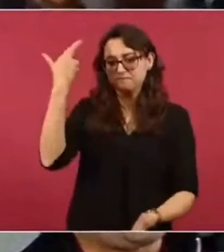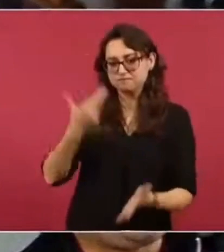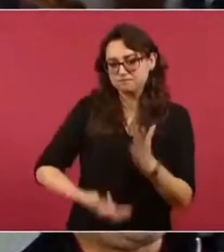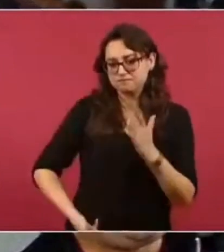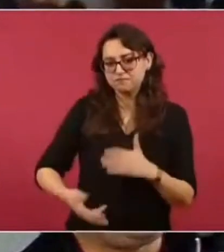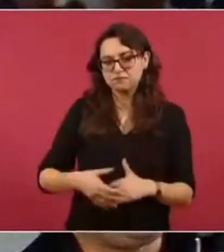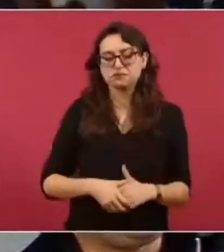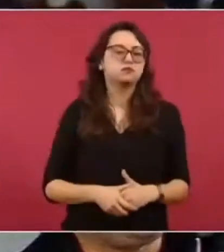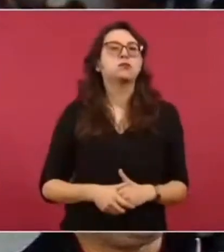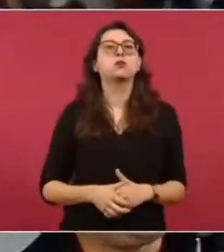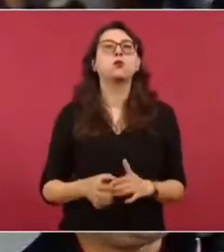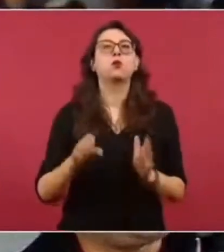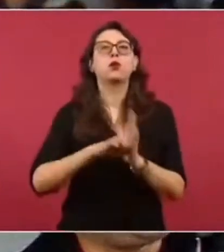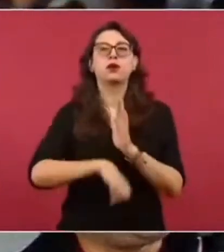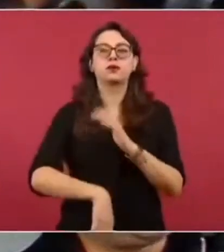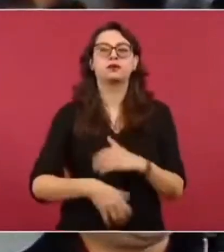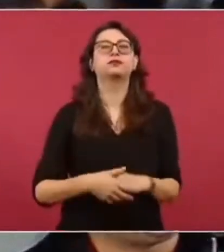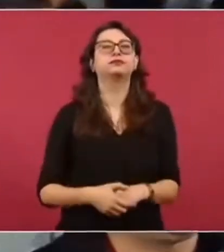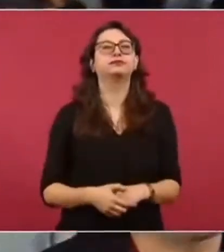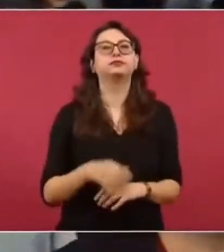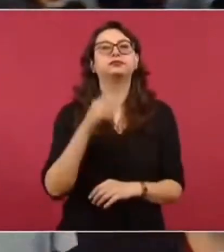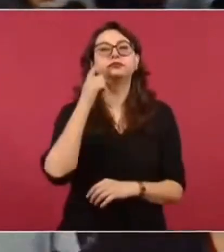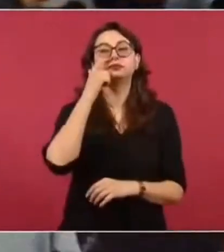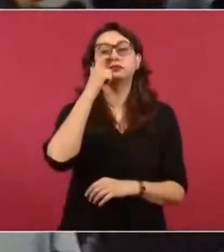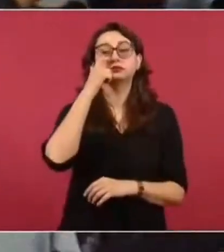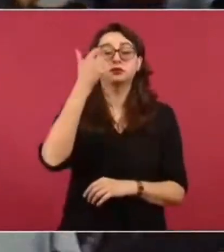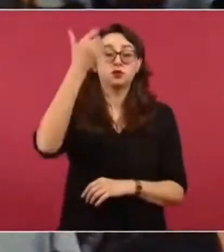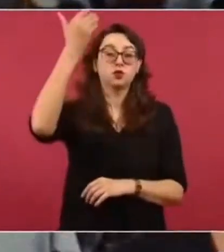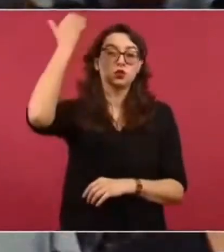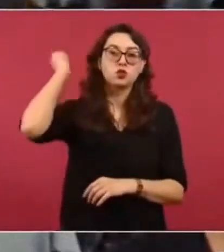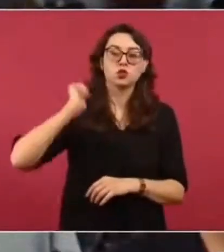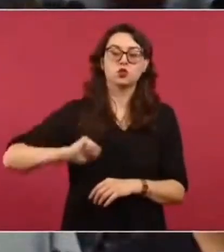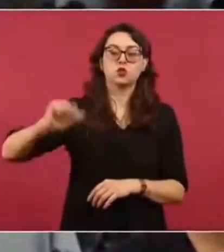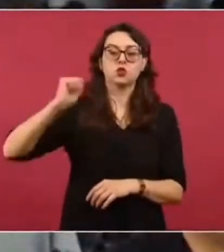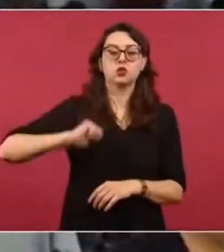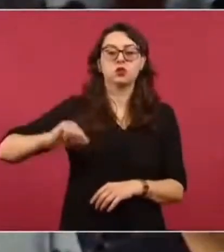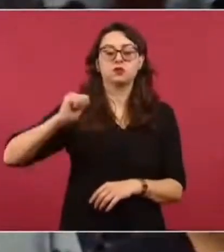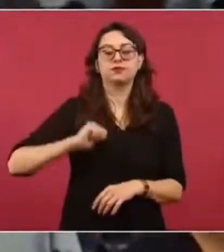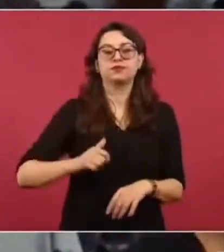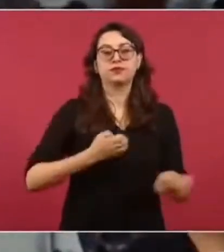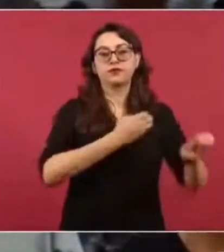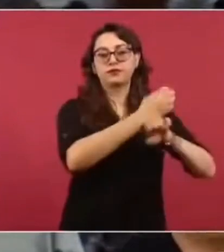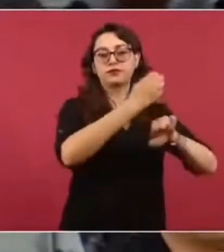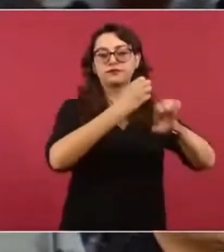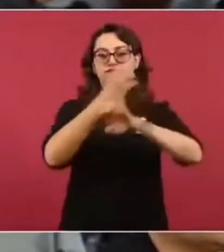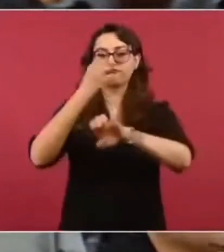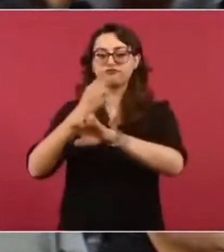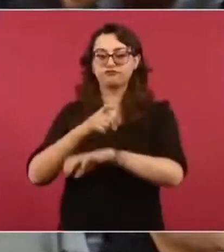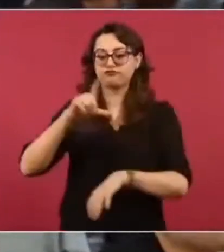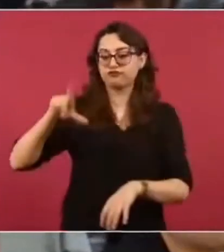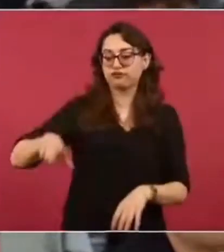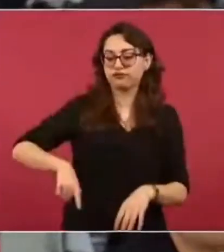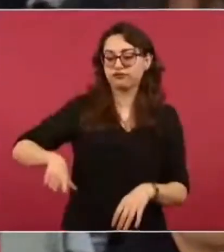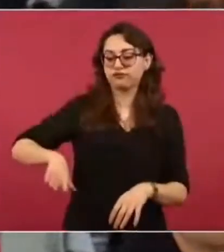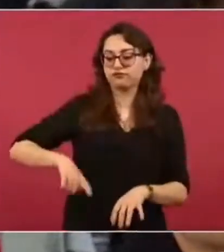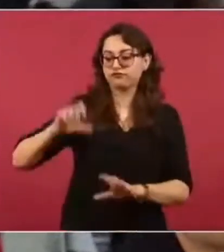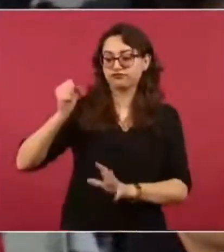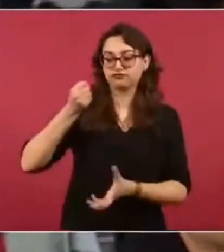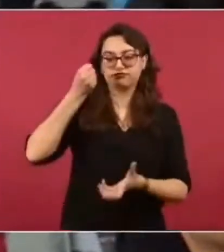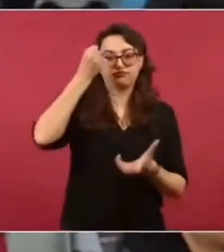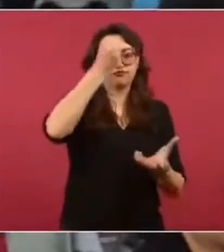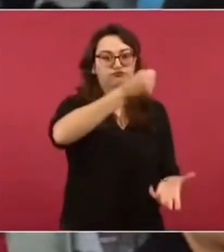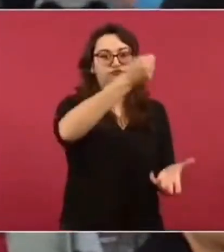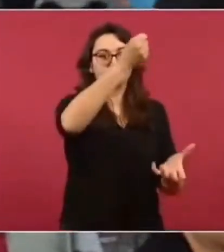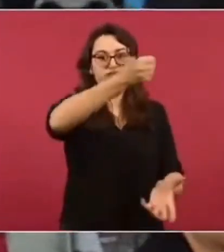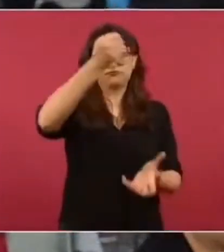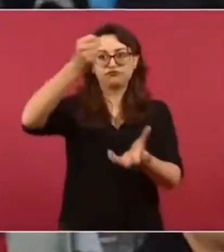las entidades para distribuir a municipios, pues veíamos que se lo llevaban, pues, definitivamente, ¿no? Hoy en